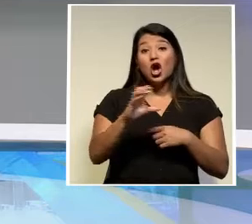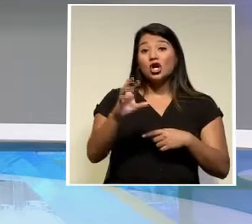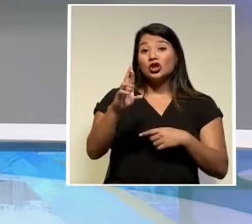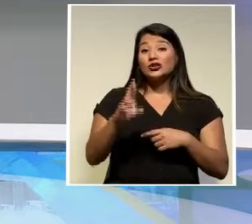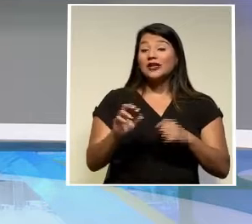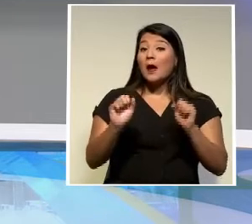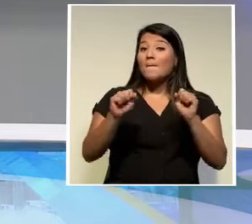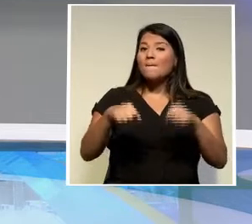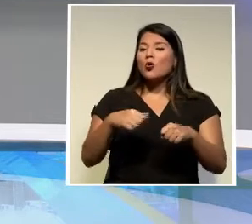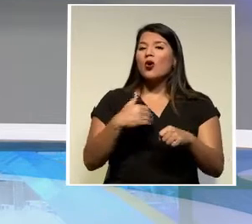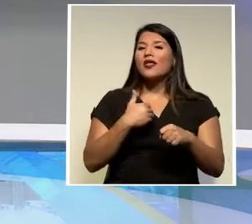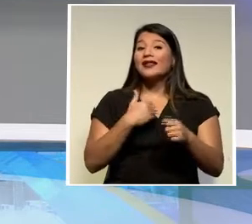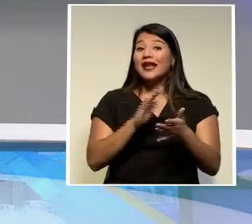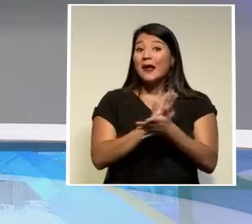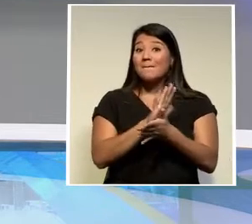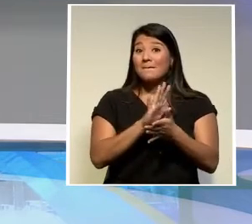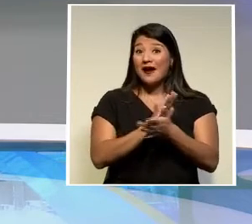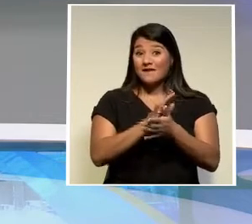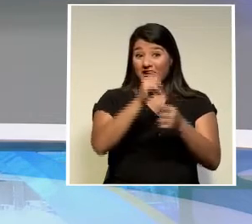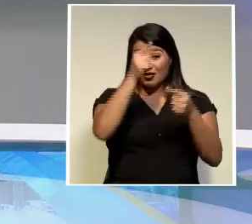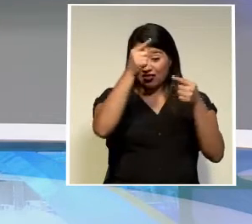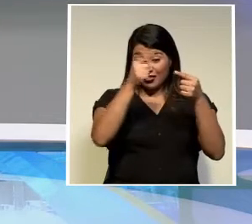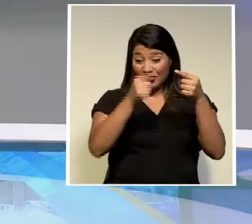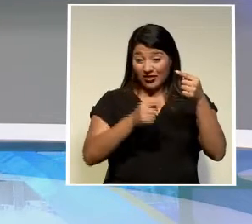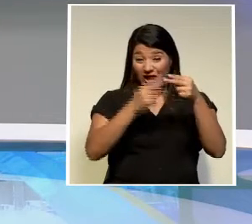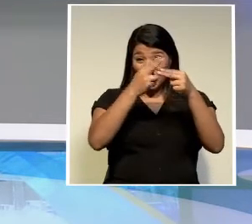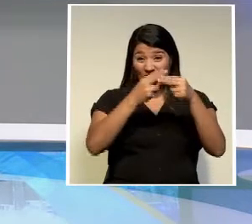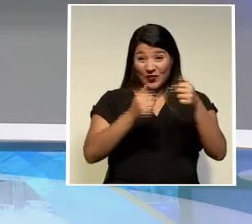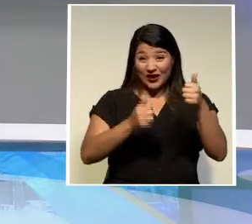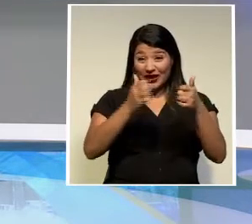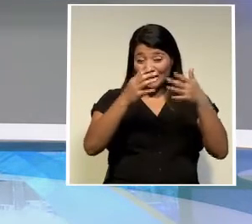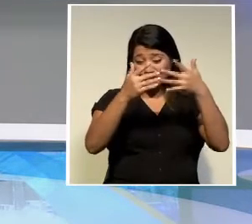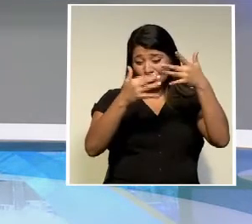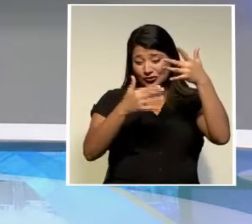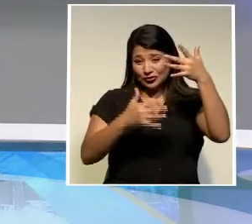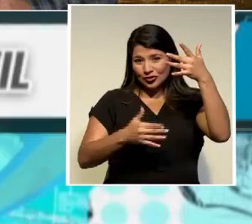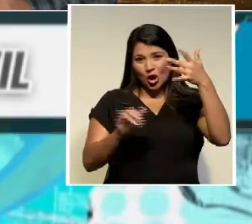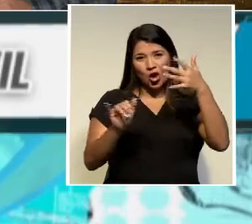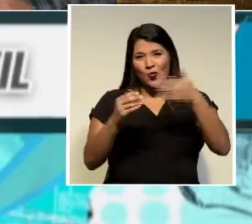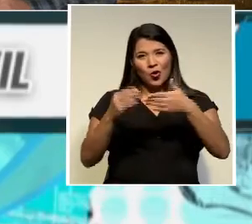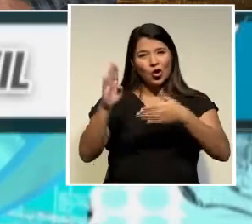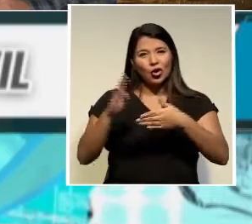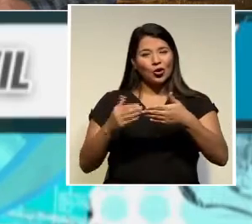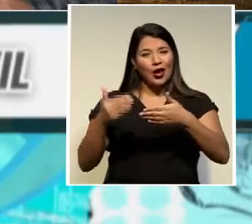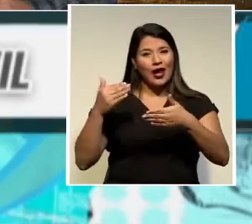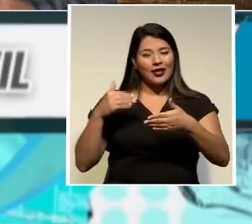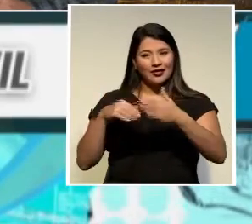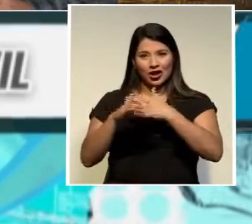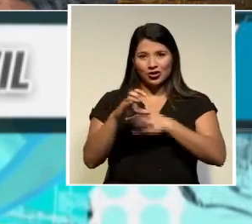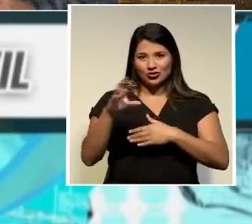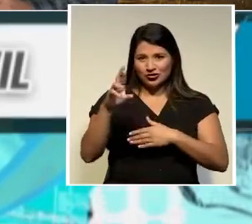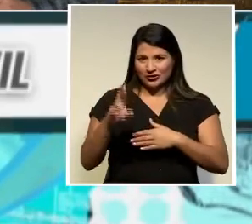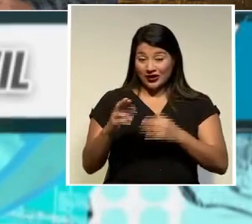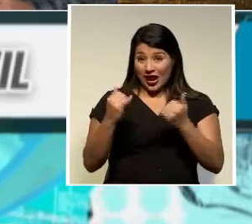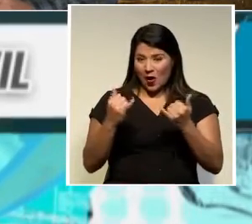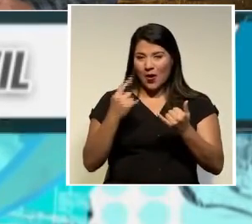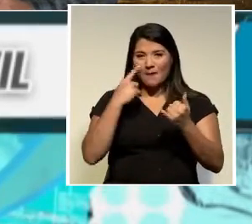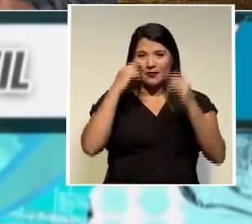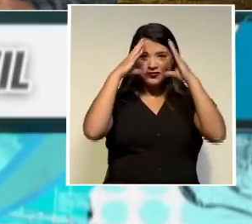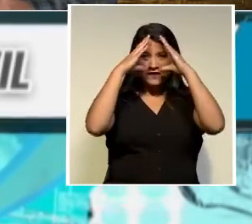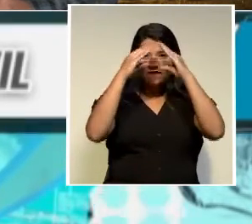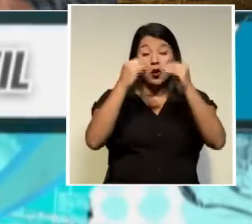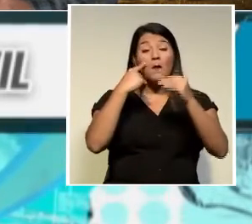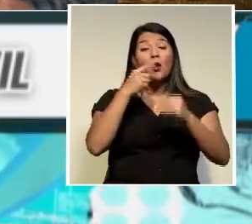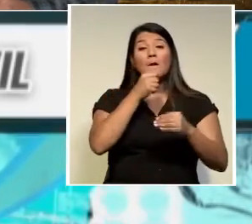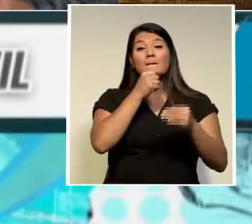la papeleta electoral con más candidatos en la historia de Costa Rica vamos a un informe de David